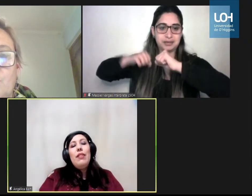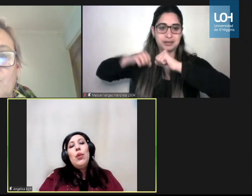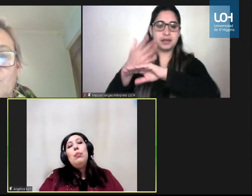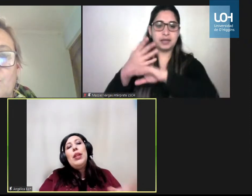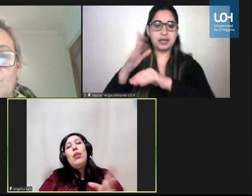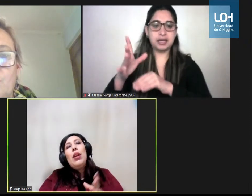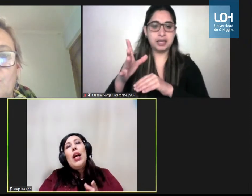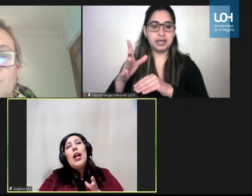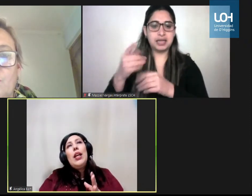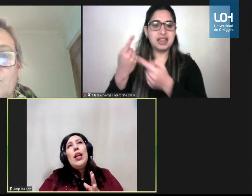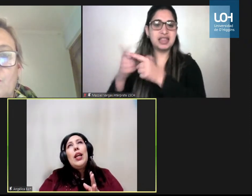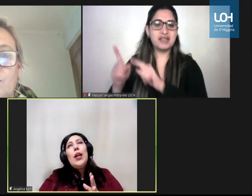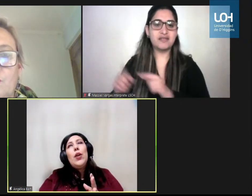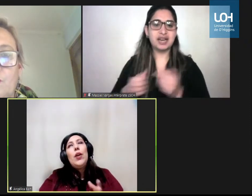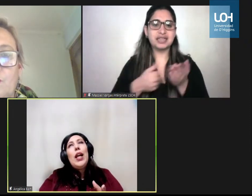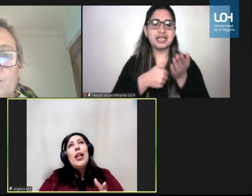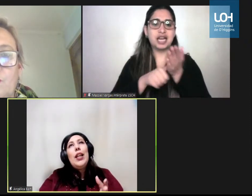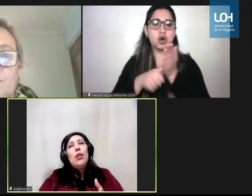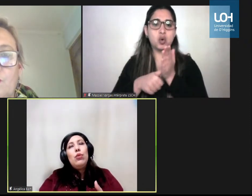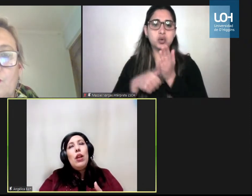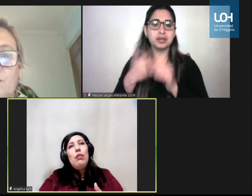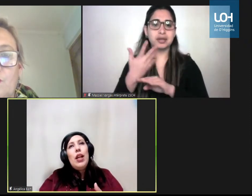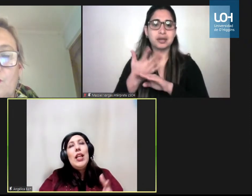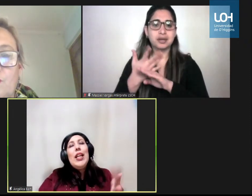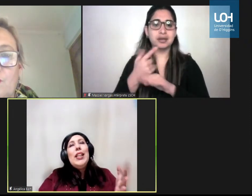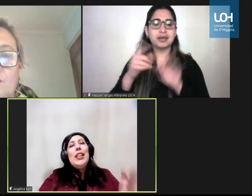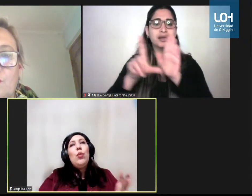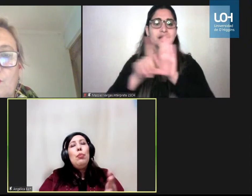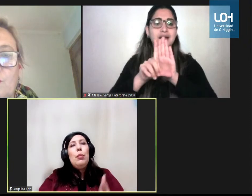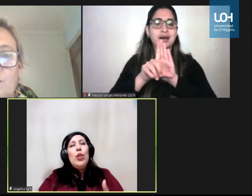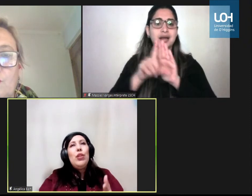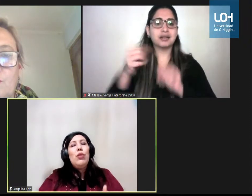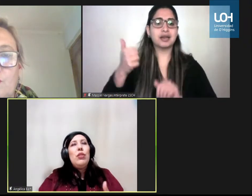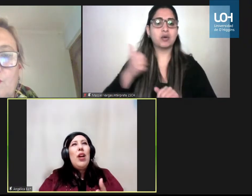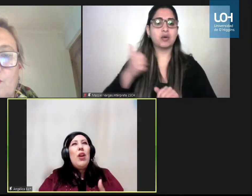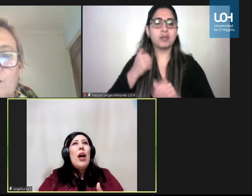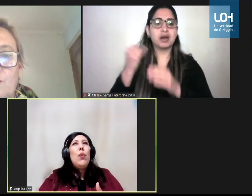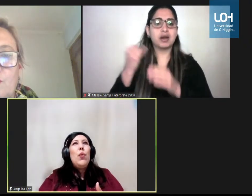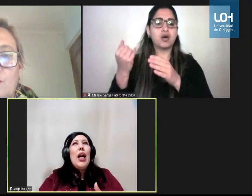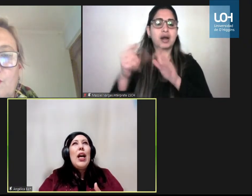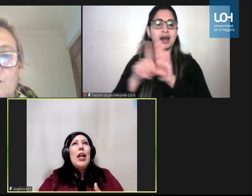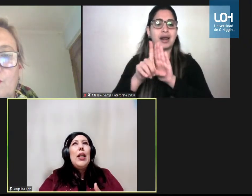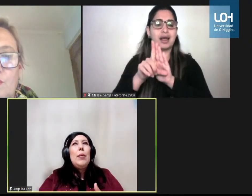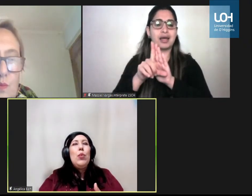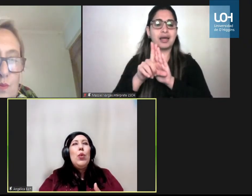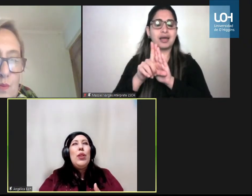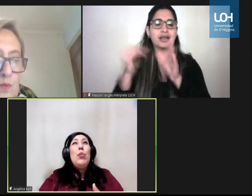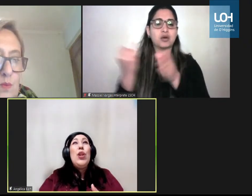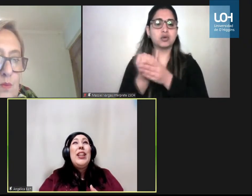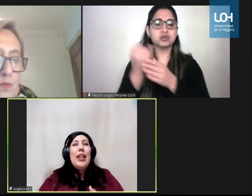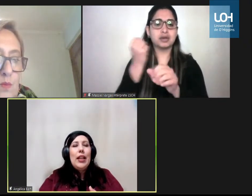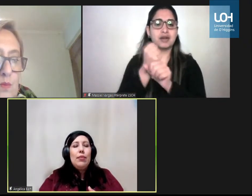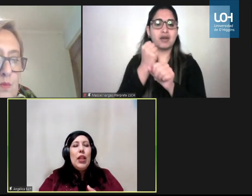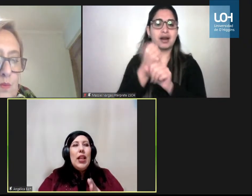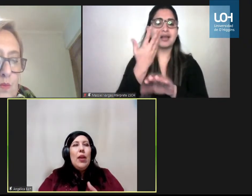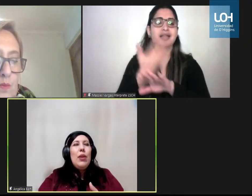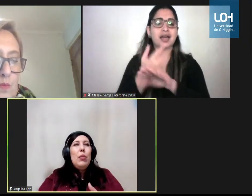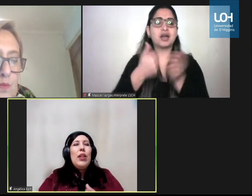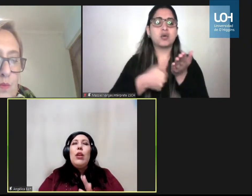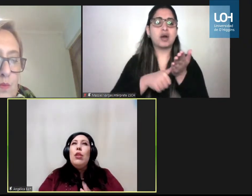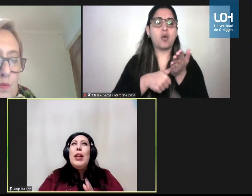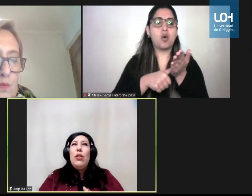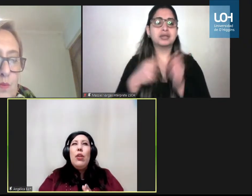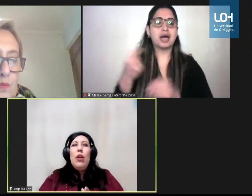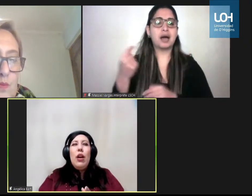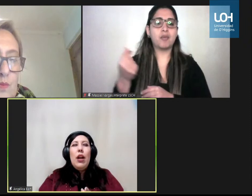RUT debe cumplir con la ley de inclusión laboral y ese cumplimiento está asociado a una multa monetaria es